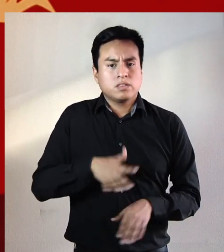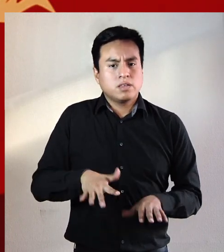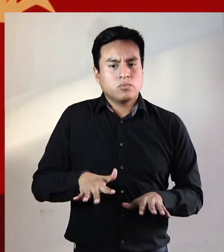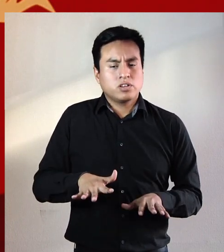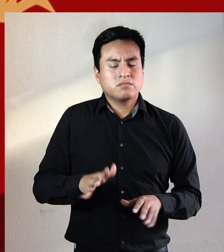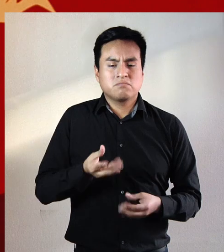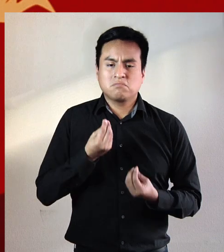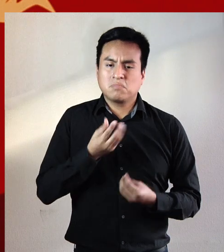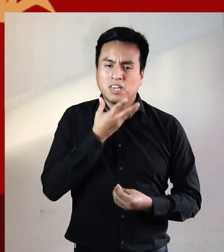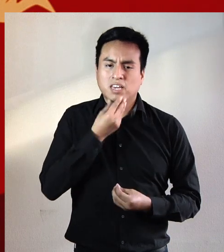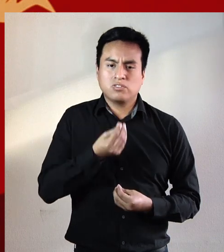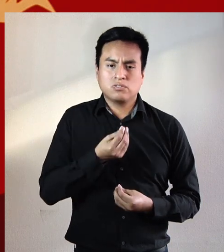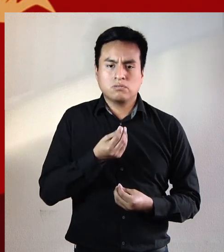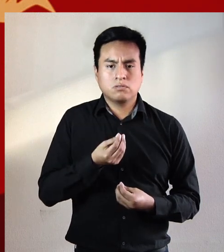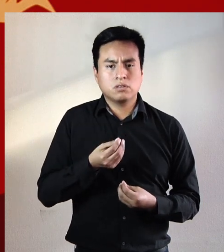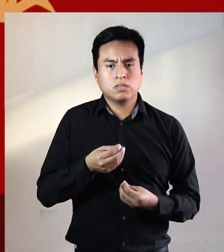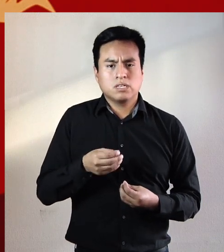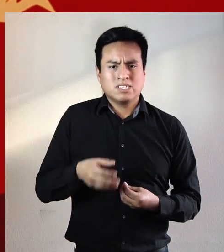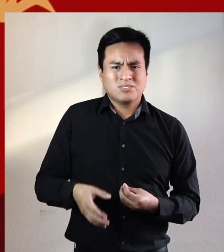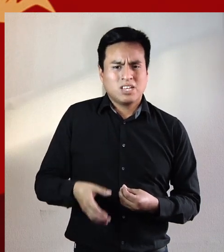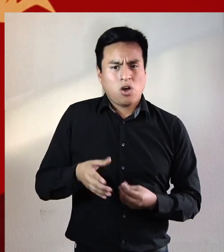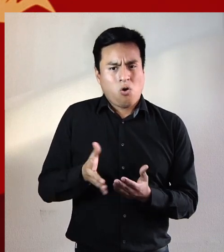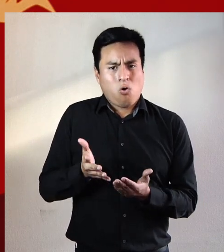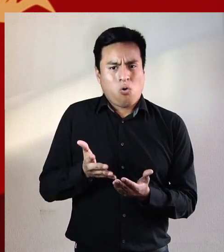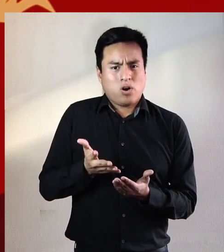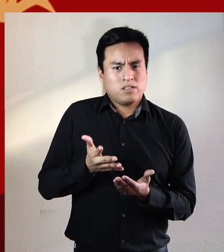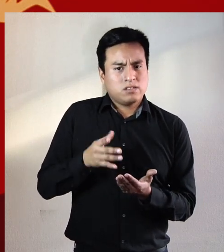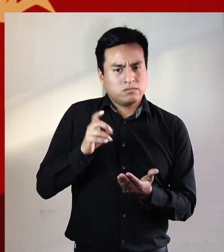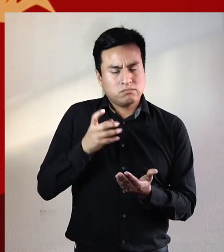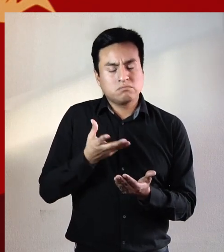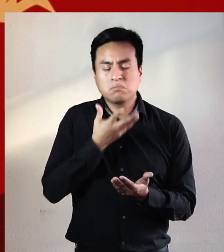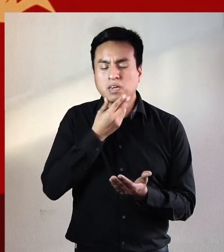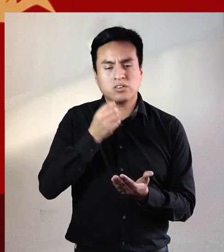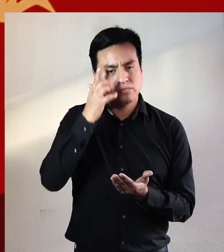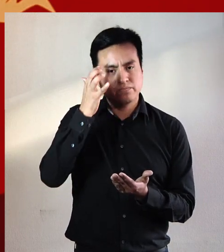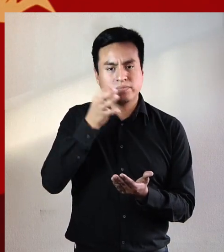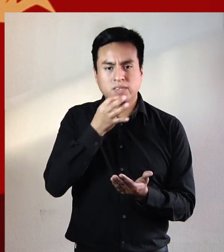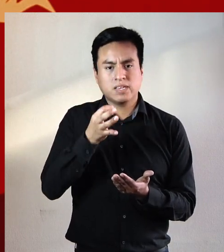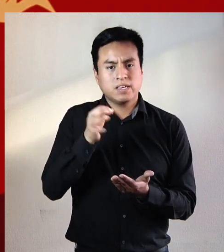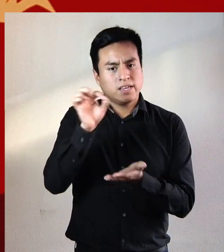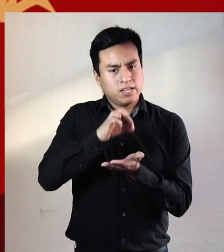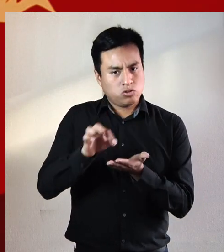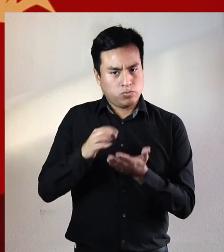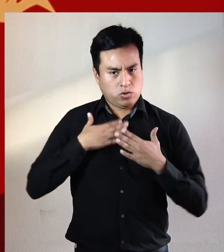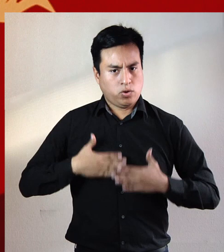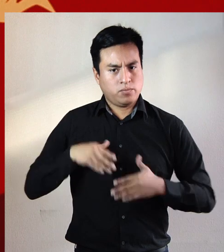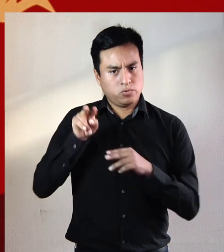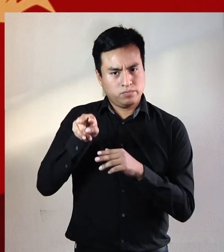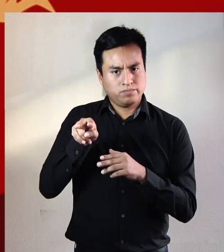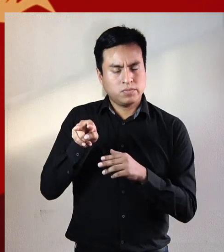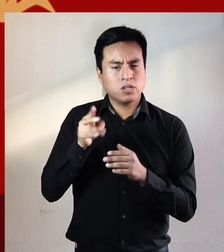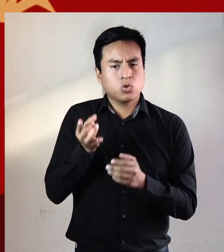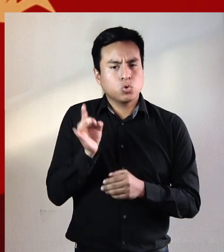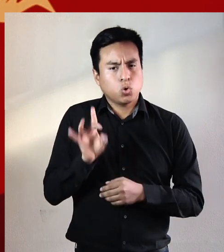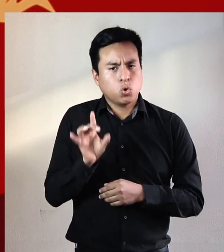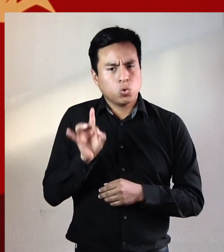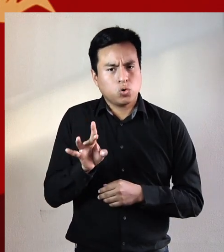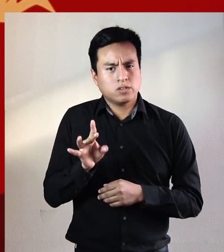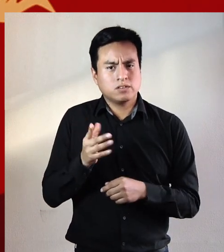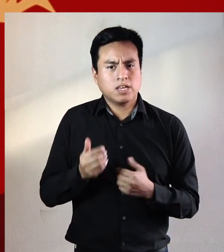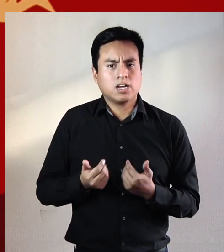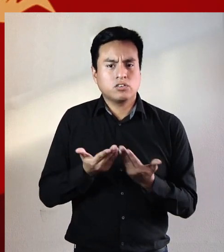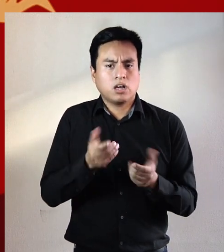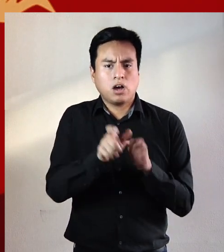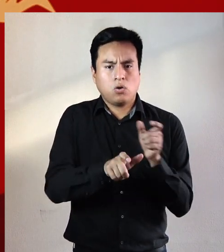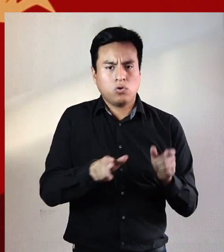sentido que mis temblores son bellos que mi dificultad para sostener estas hojas que ahora leo es bella he escrito sobre ese cuerpo sobre los